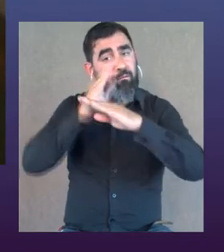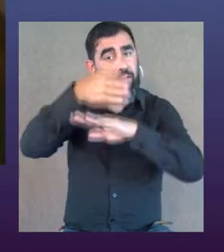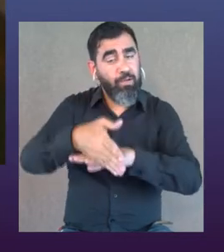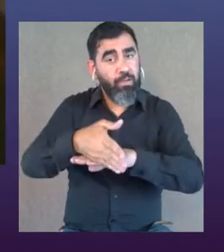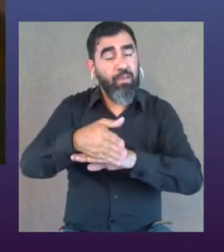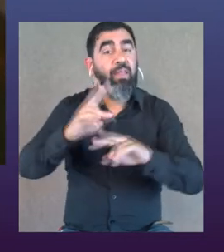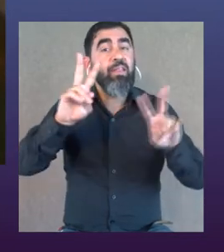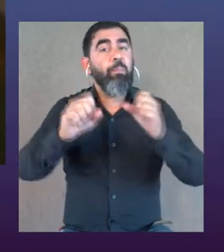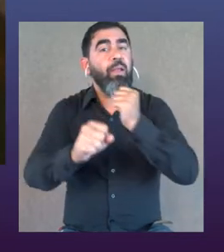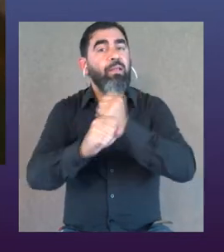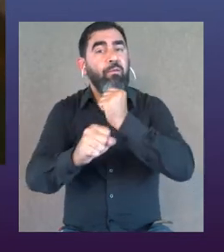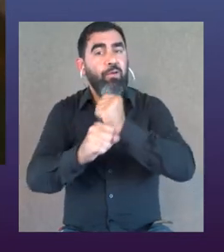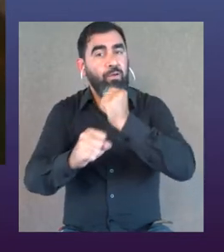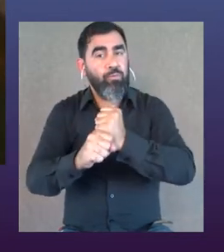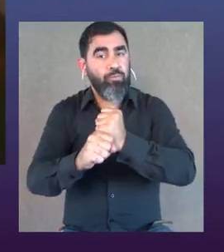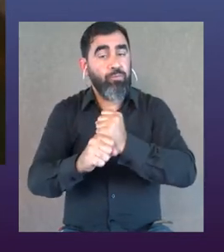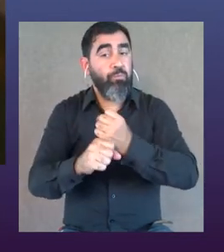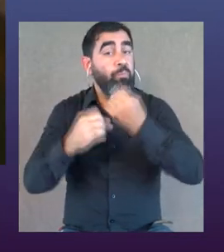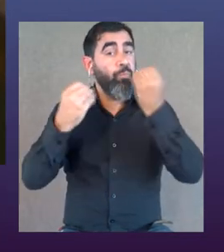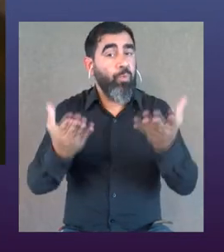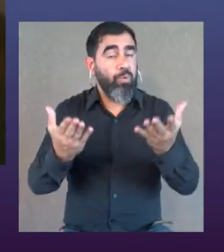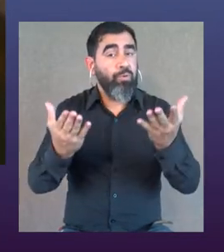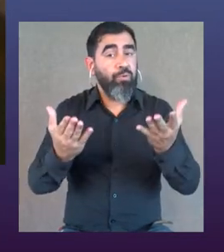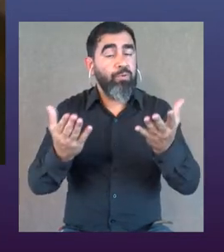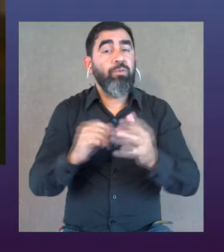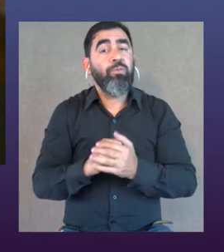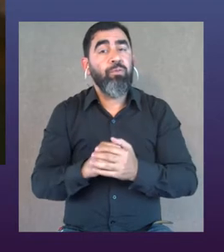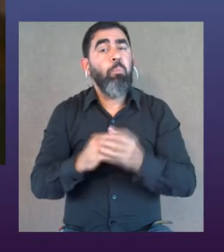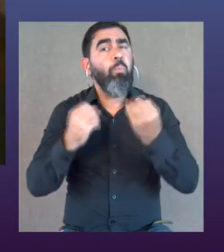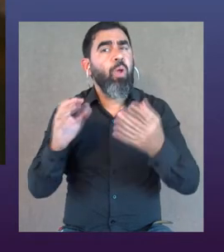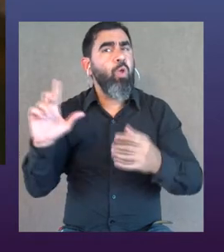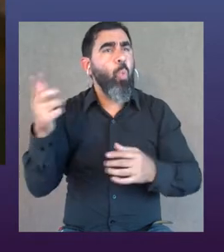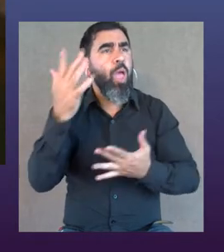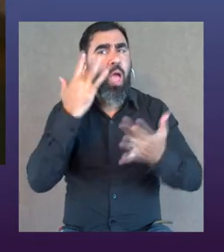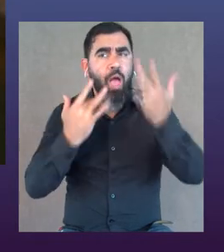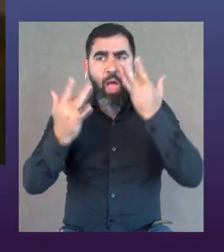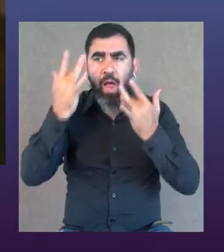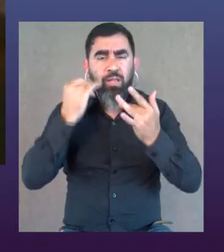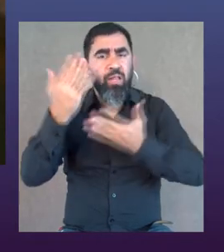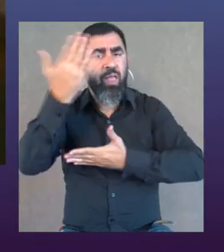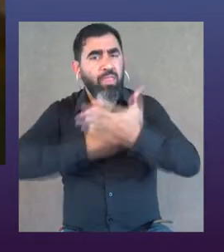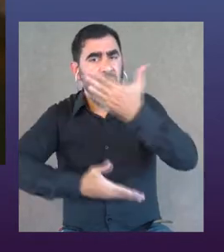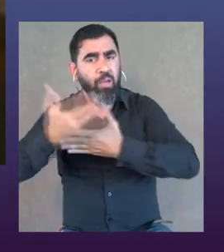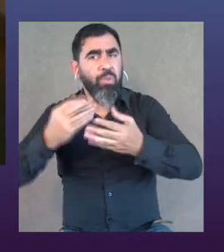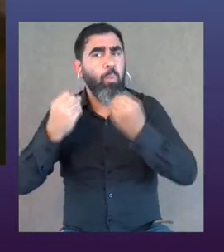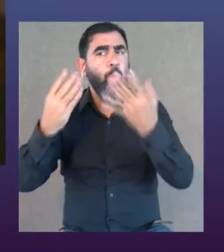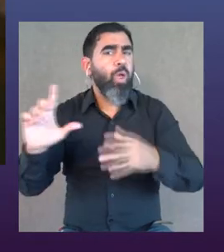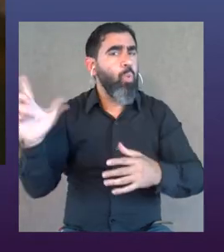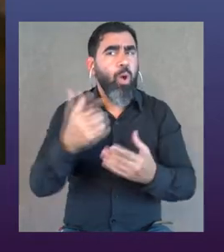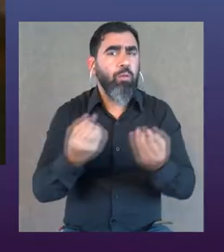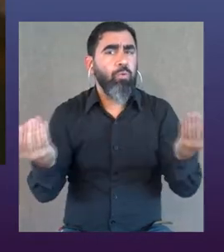hacia otra barrera que es la barrera laboral. ¿Por qué no contamos con artistas con